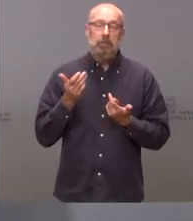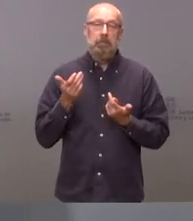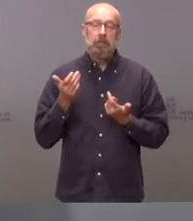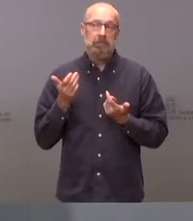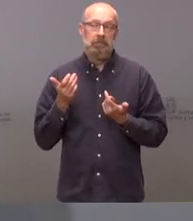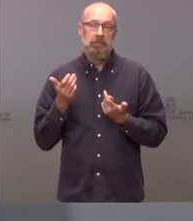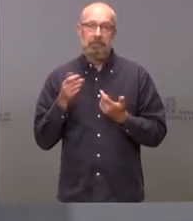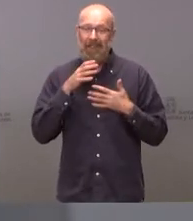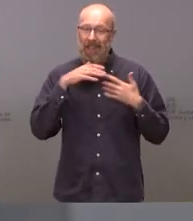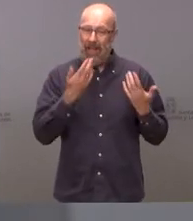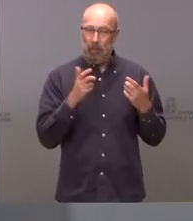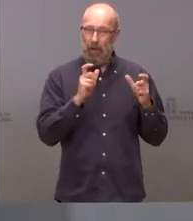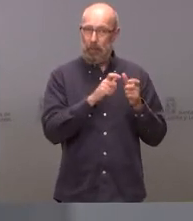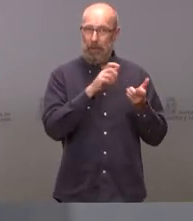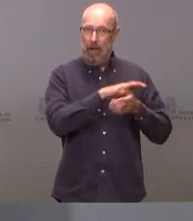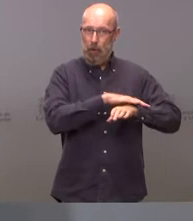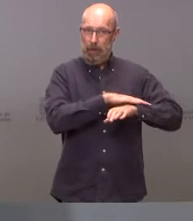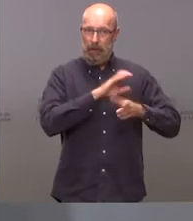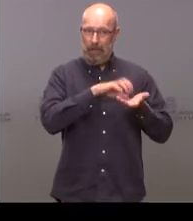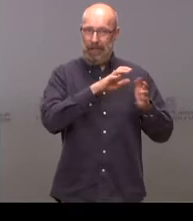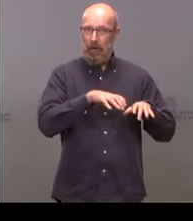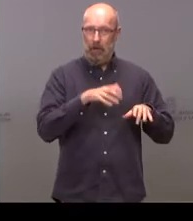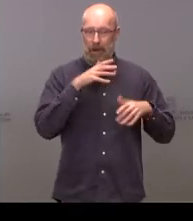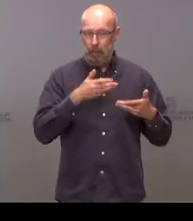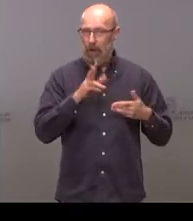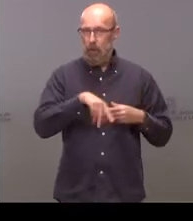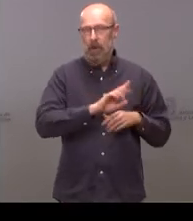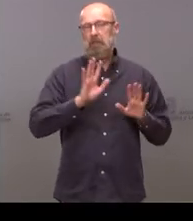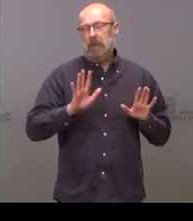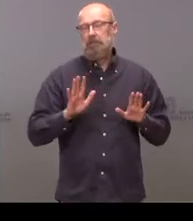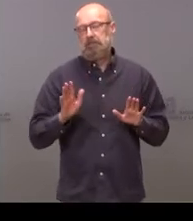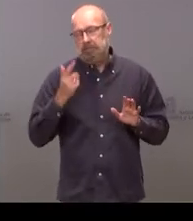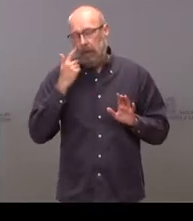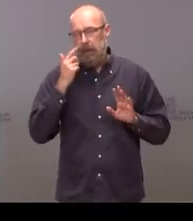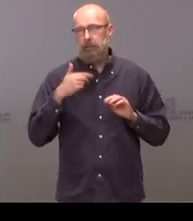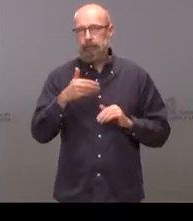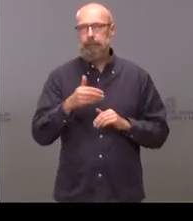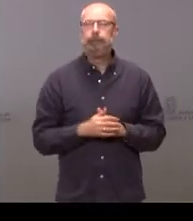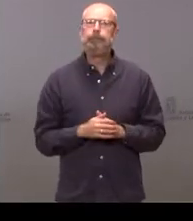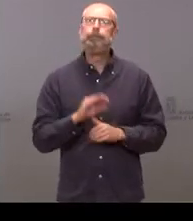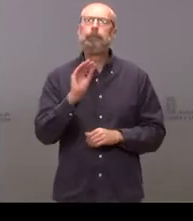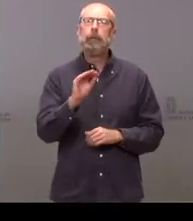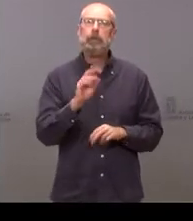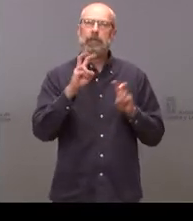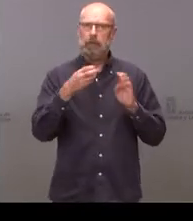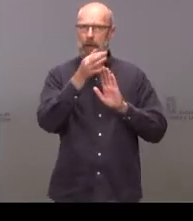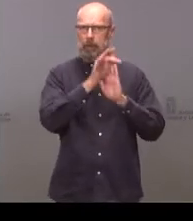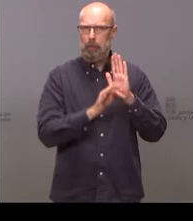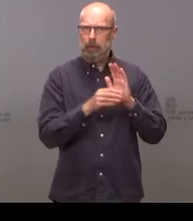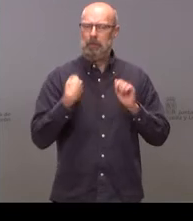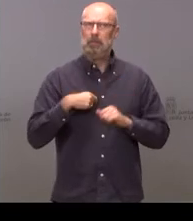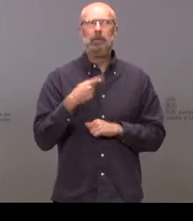actual junta de gobierno de castilla y león sí hola qué tal buenos días sobre los presupuestos quería preguntar si esa cantidad de los